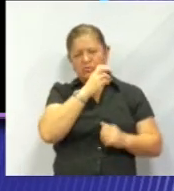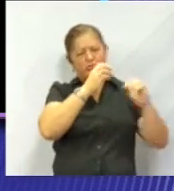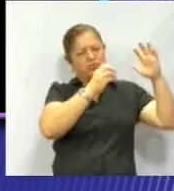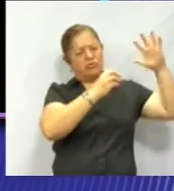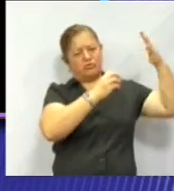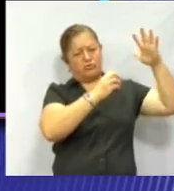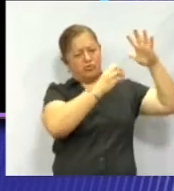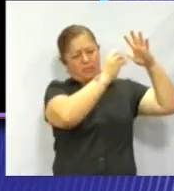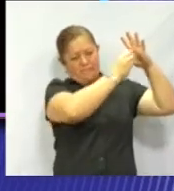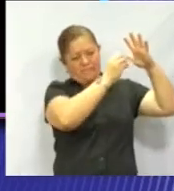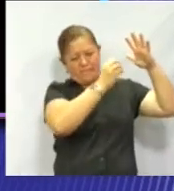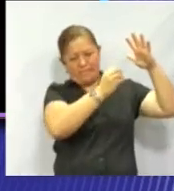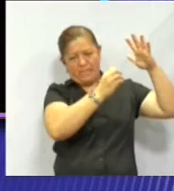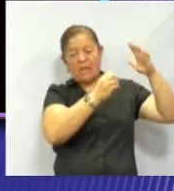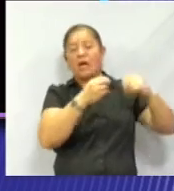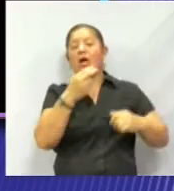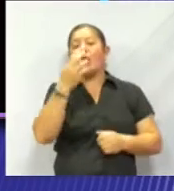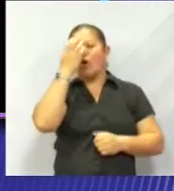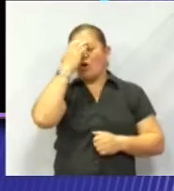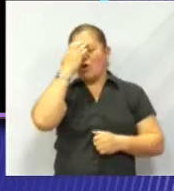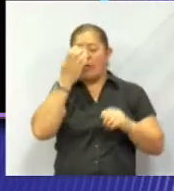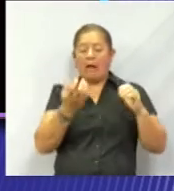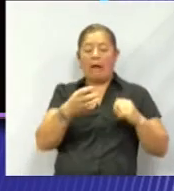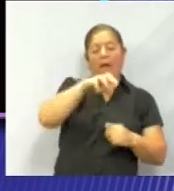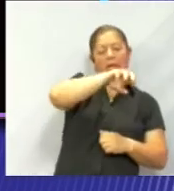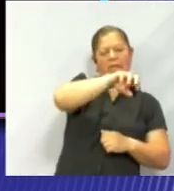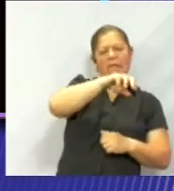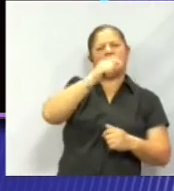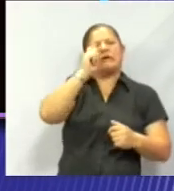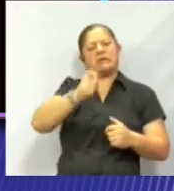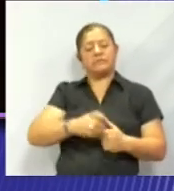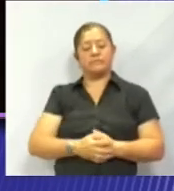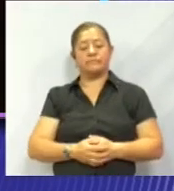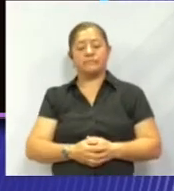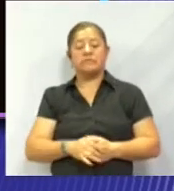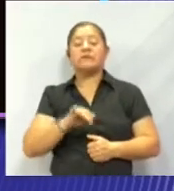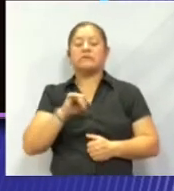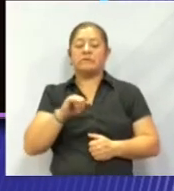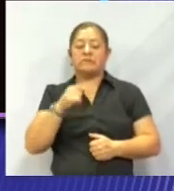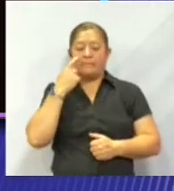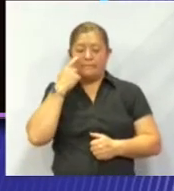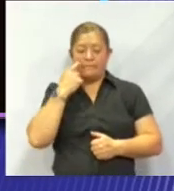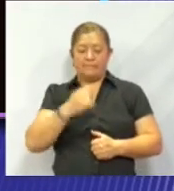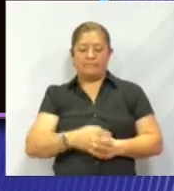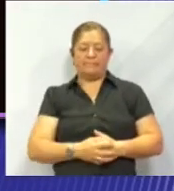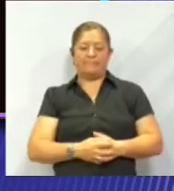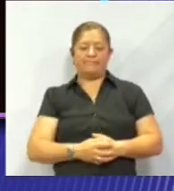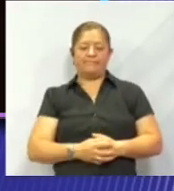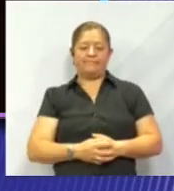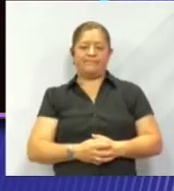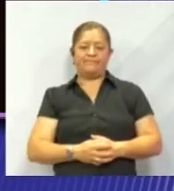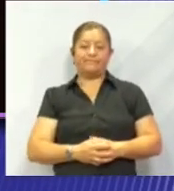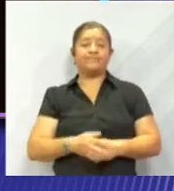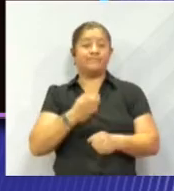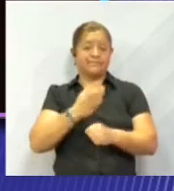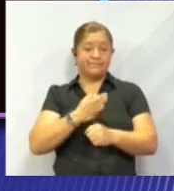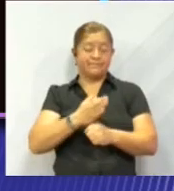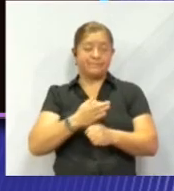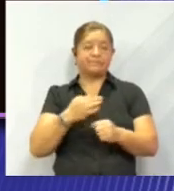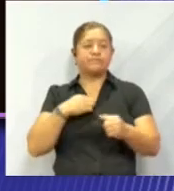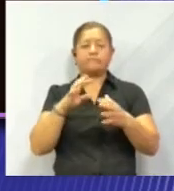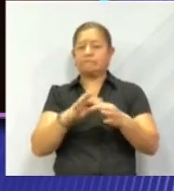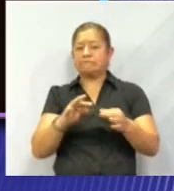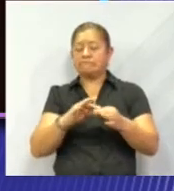se les conoce como la parte interior? ¿Puedes recordarnos? Pues sí. Mira, efectivamente, hasta el momento hemos hablado de los